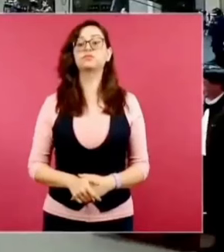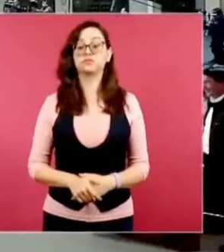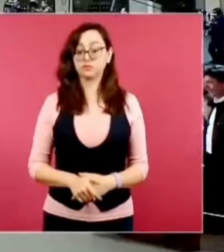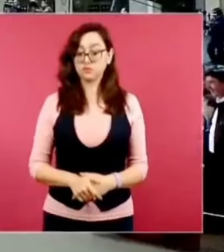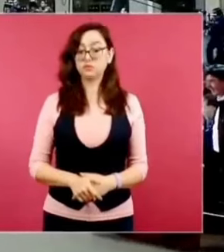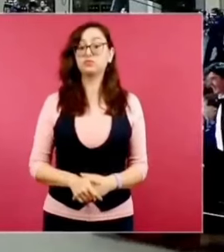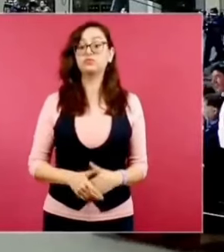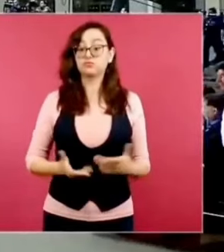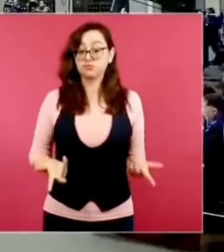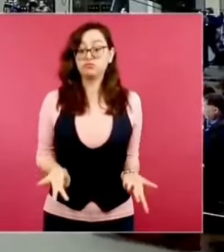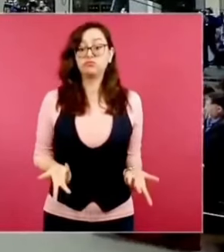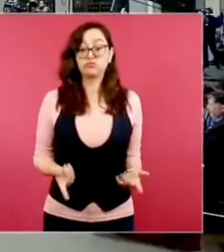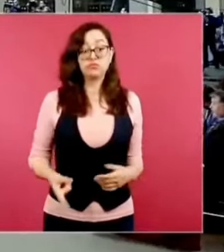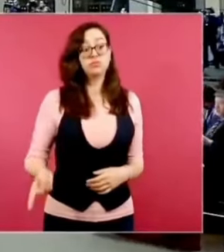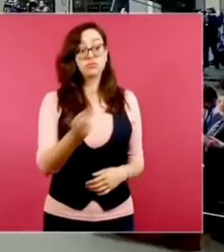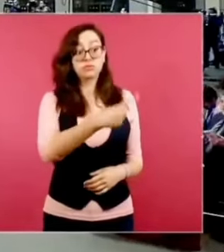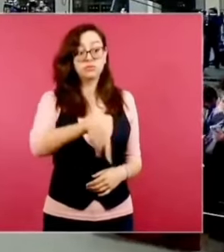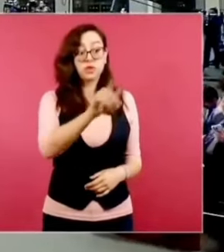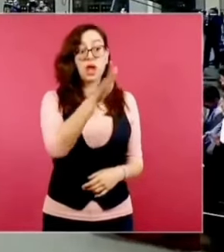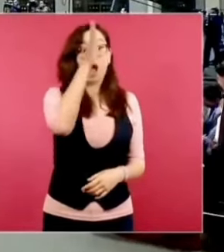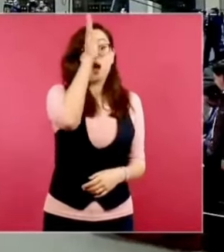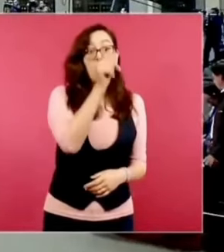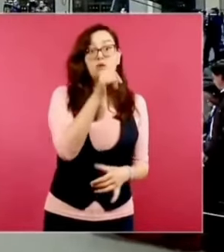información pactaron no informar.